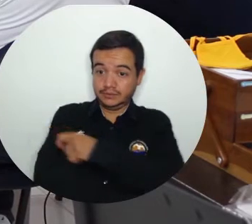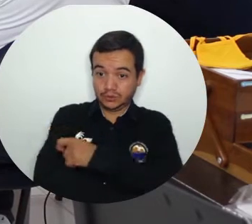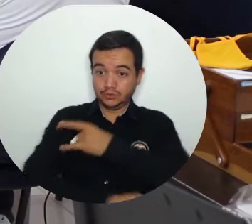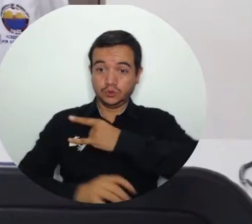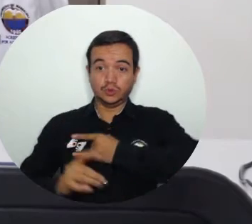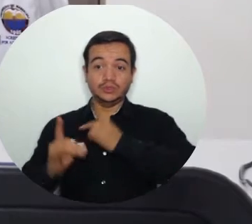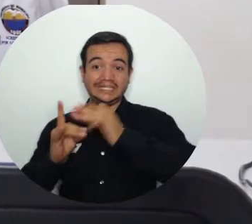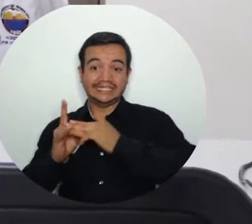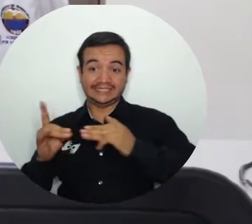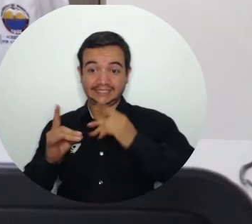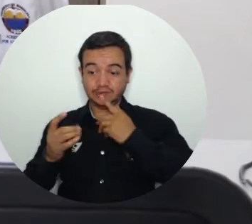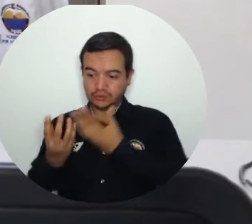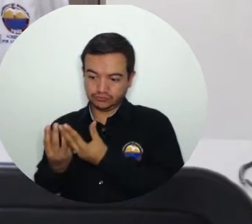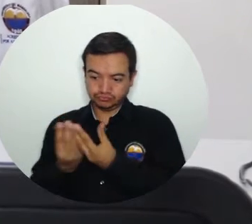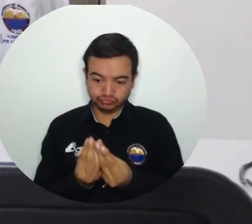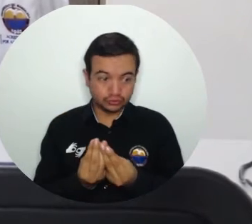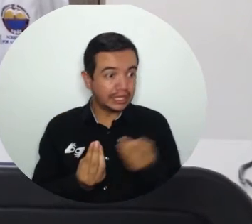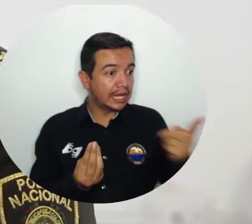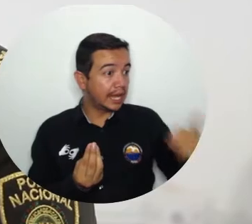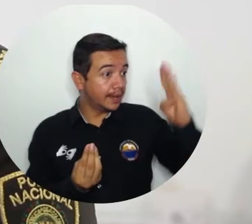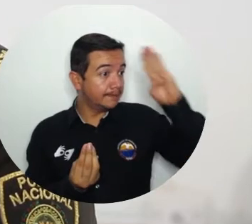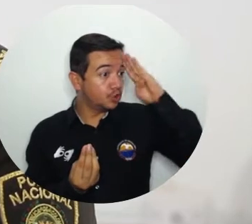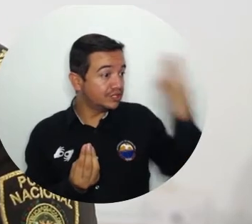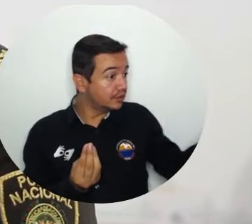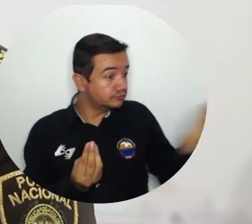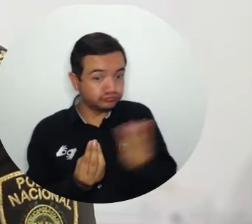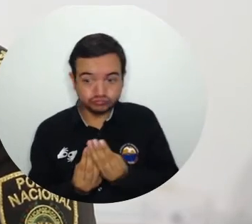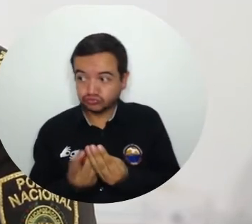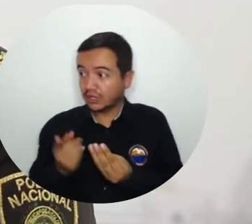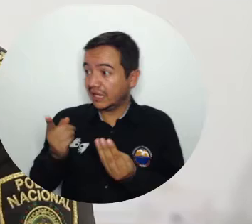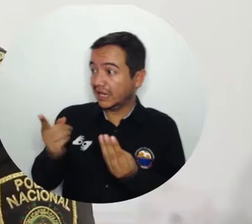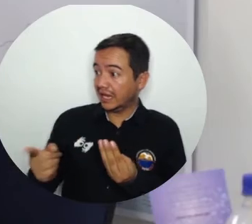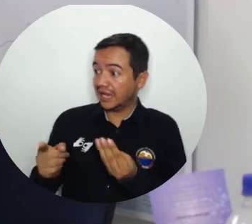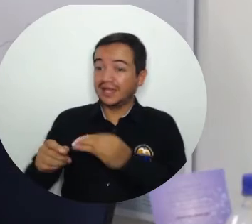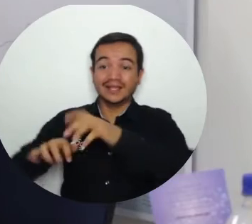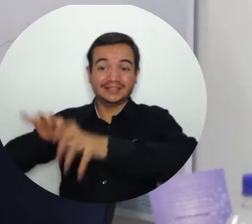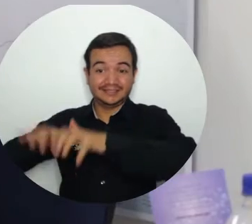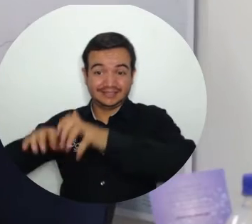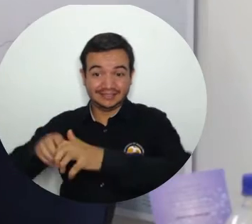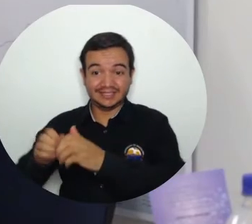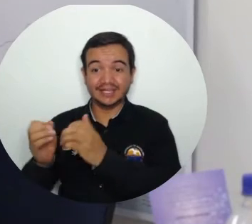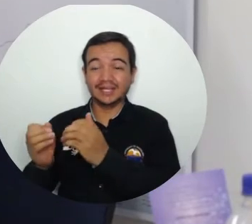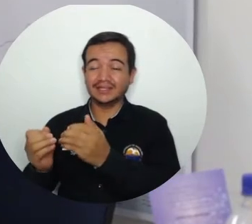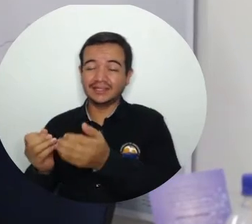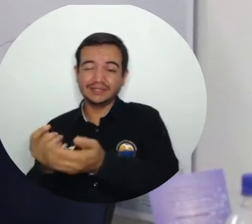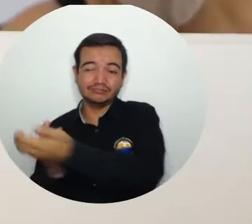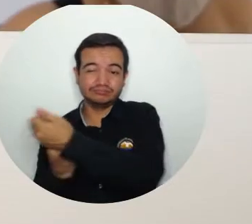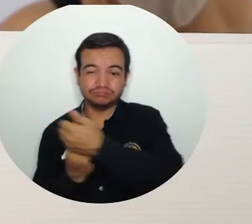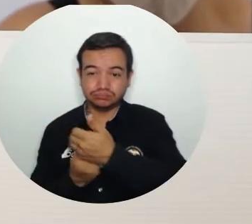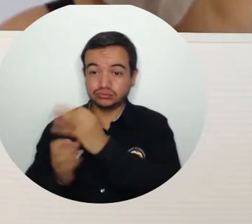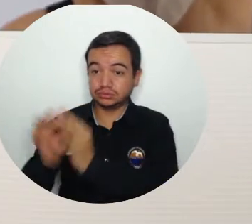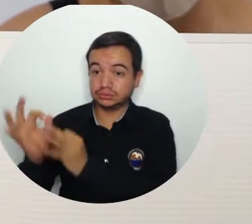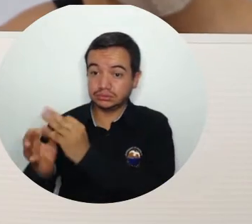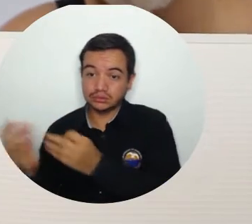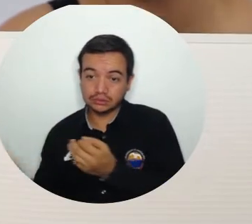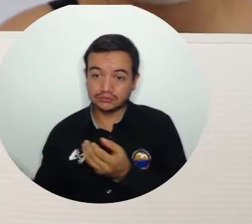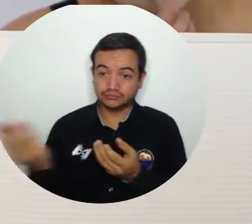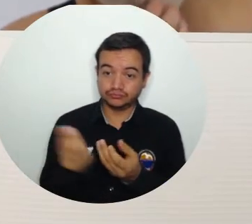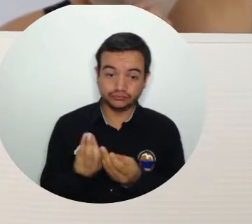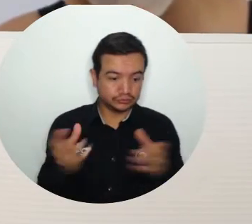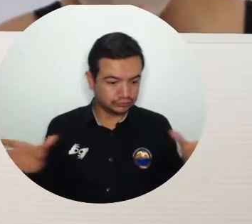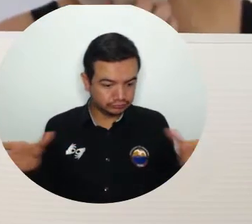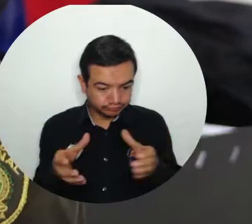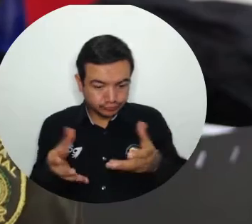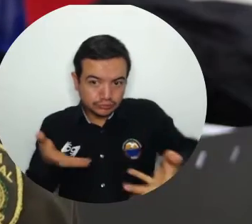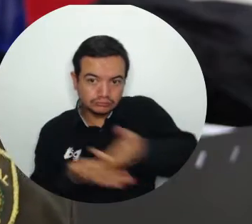Miembros de la Universidad del Magdalena se reunieron con la Policía Metropolitana de Santa Marta y la Secretaría de Seguridad y Convivencia del Distrito, luego